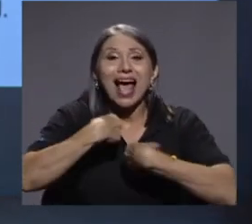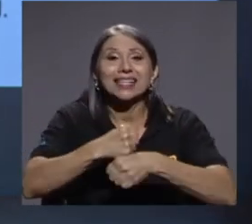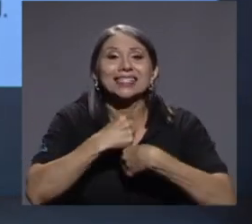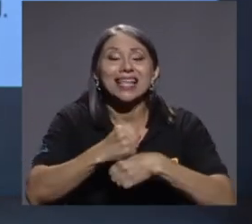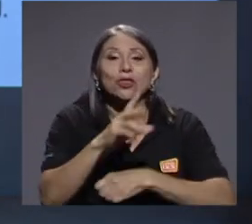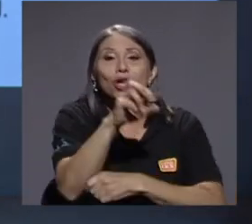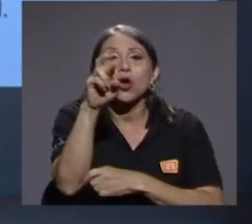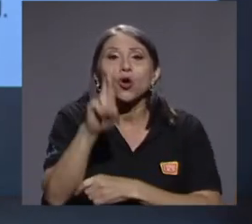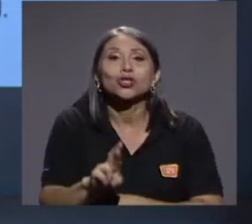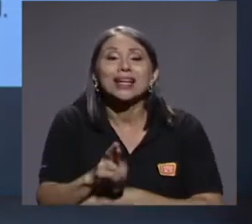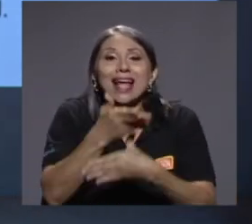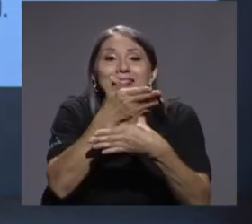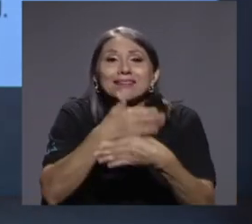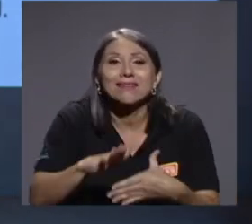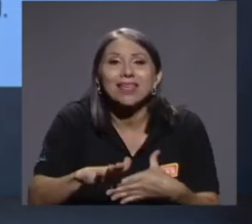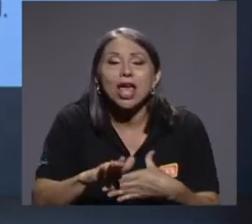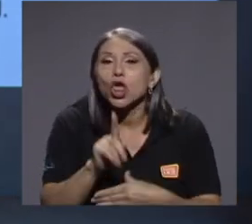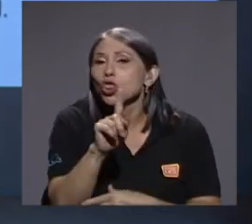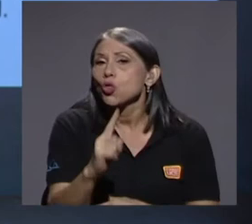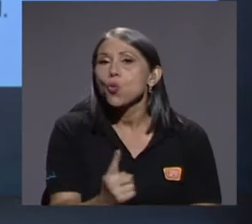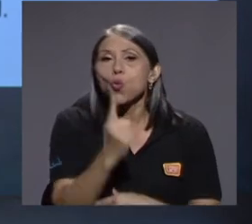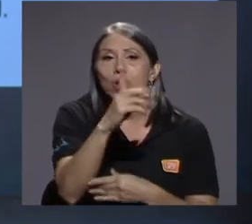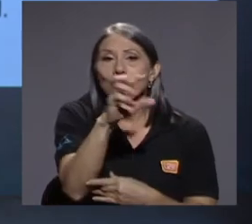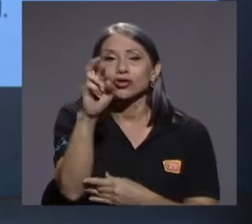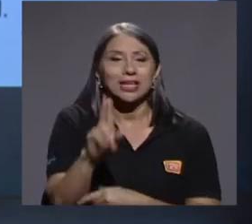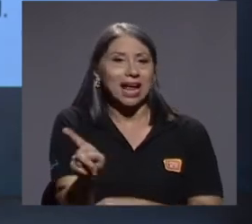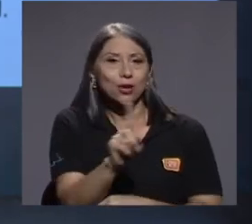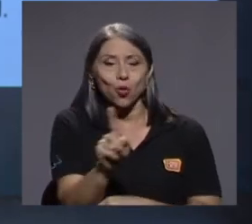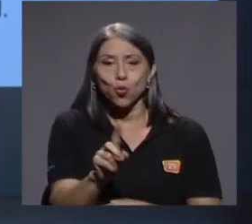No es una Costa Rica, sino dos las que tenemos.